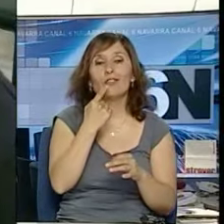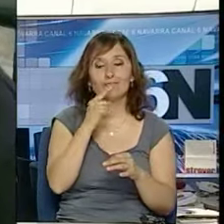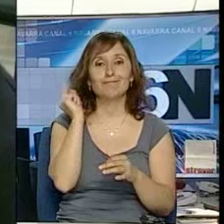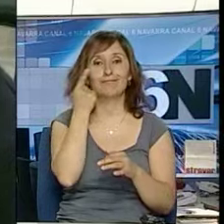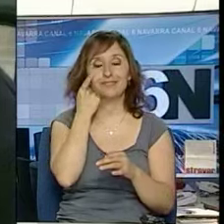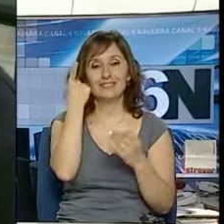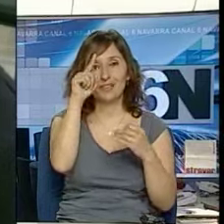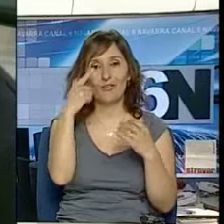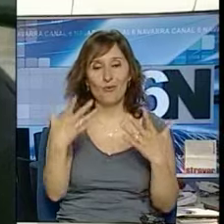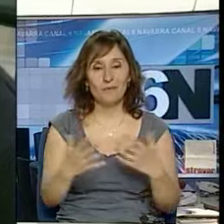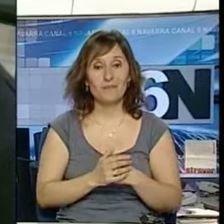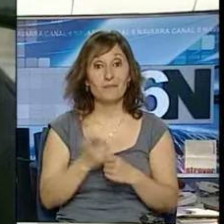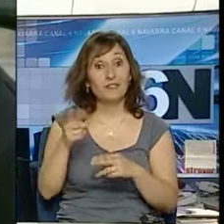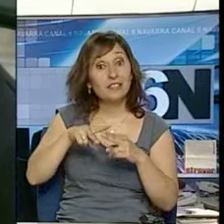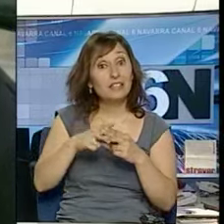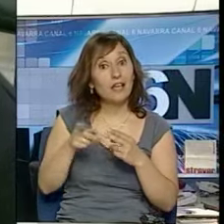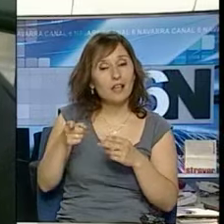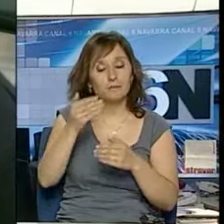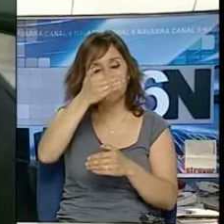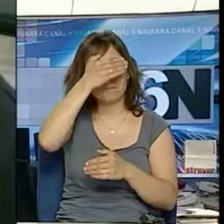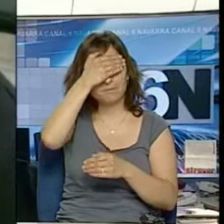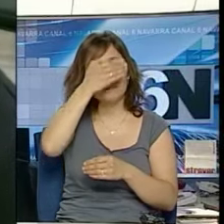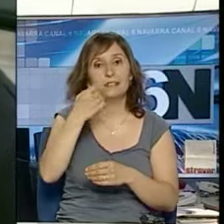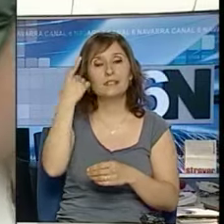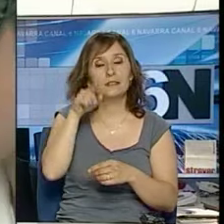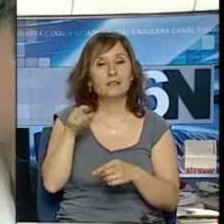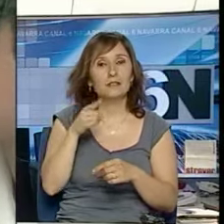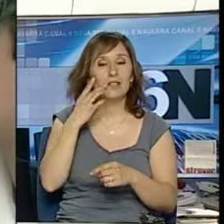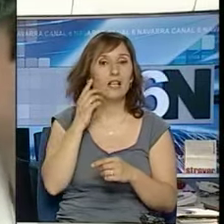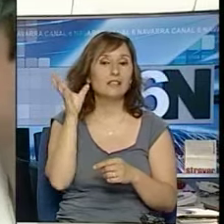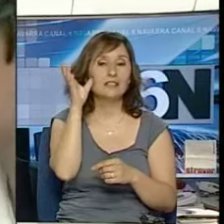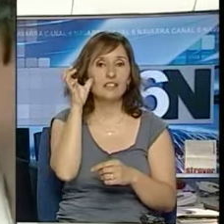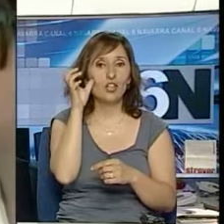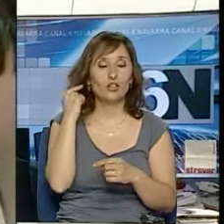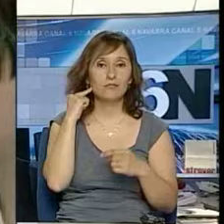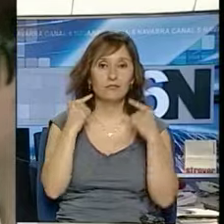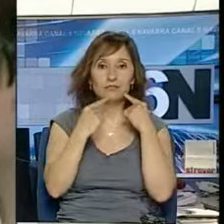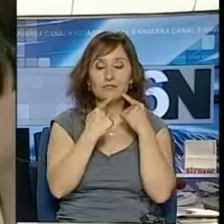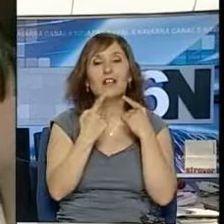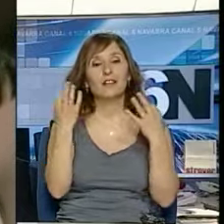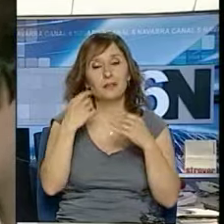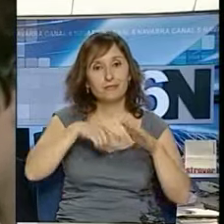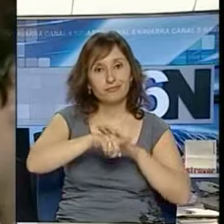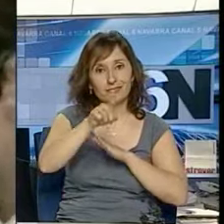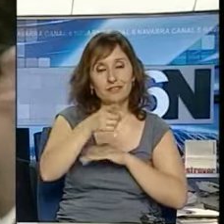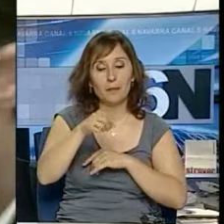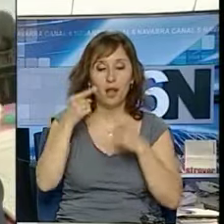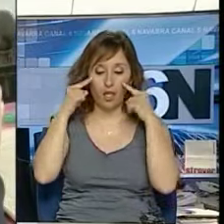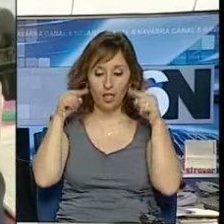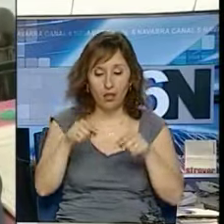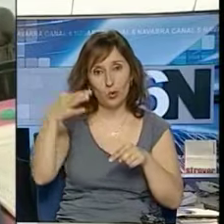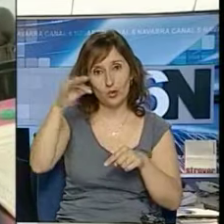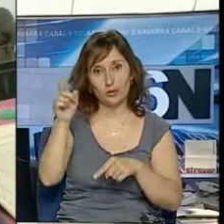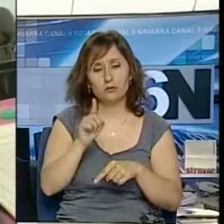Y es que, como pueden ver, en este taller se les tapa los ojos para que desarrollen los demás sentidos y no se centren solo en la vista. Y estos